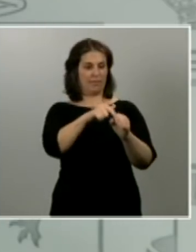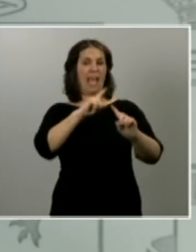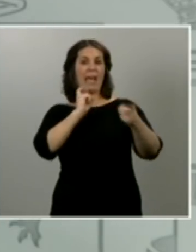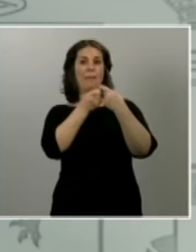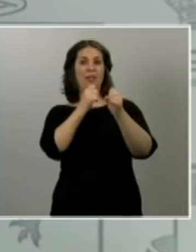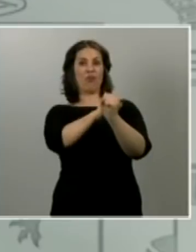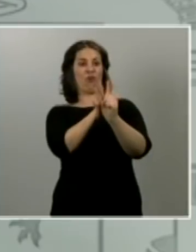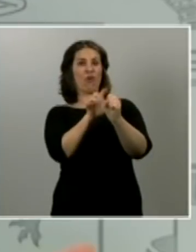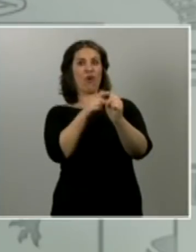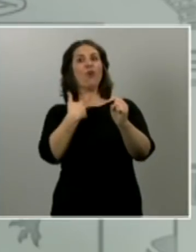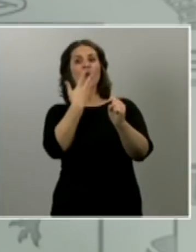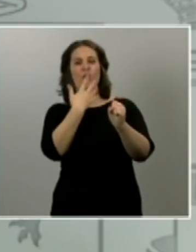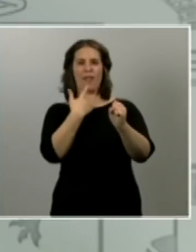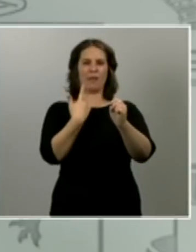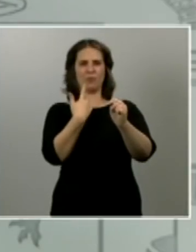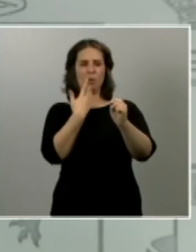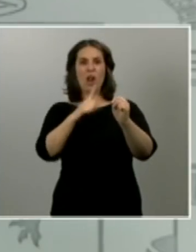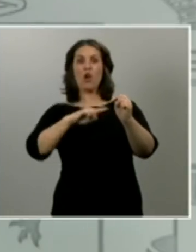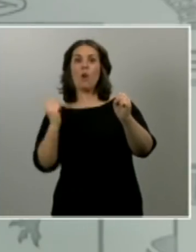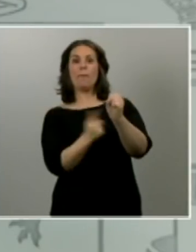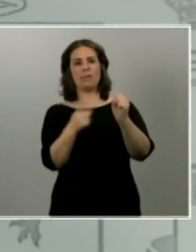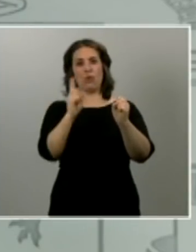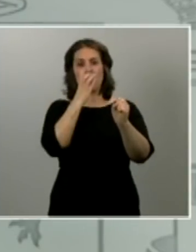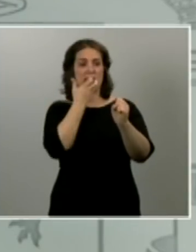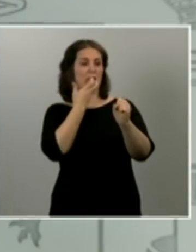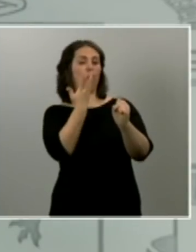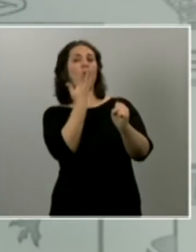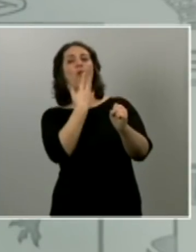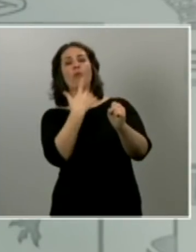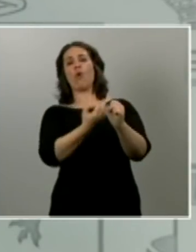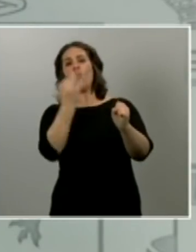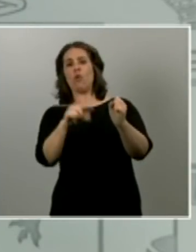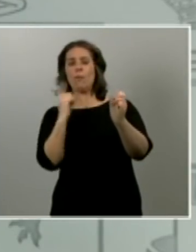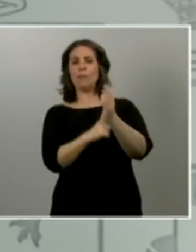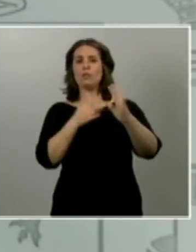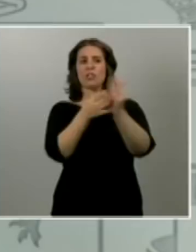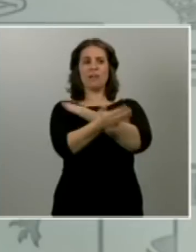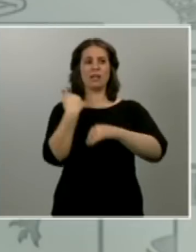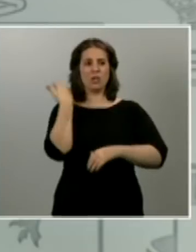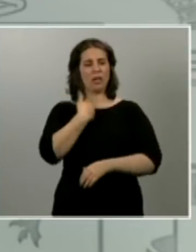totalidad porque tendríamos la vacuna o al menos los antivirales que nos permitirían